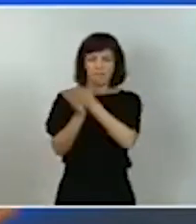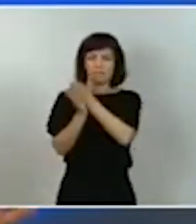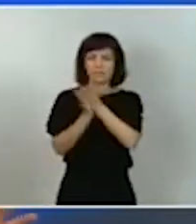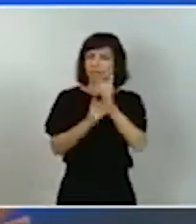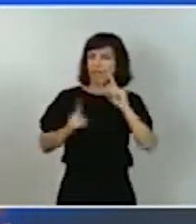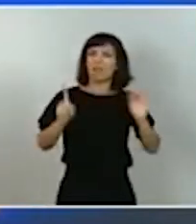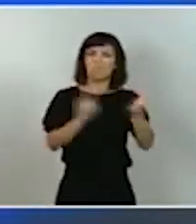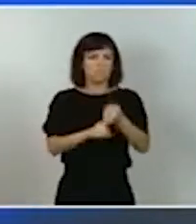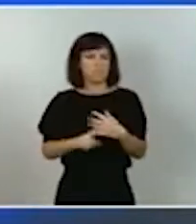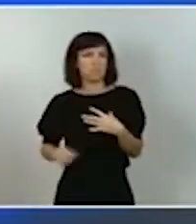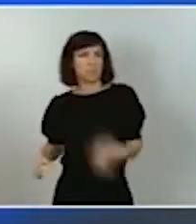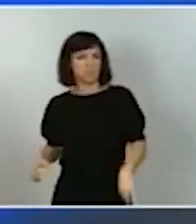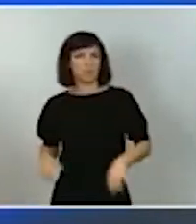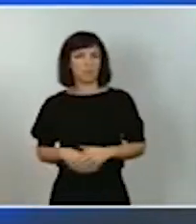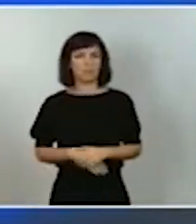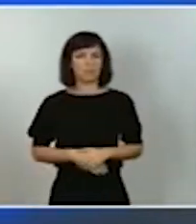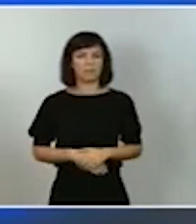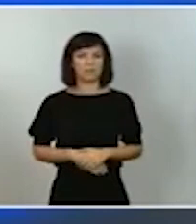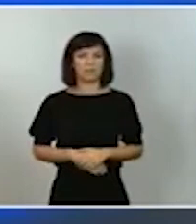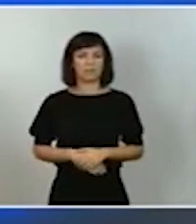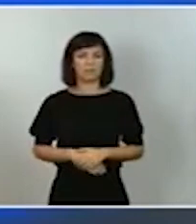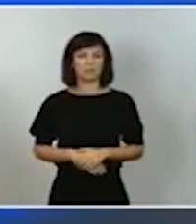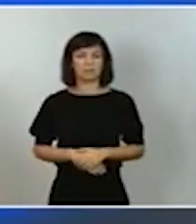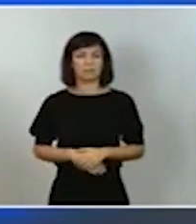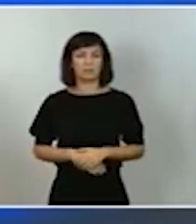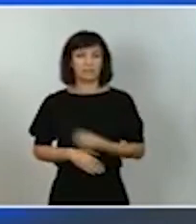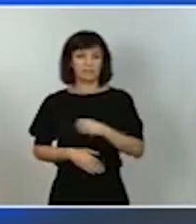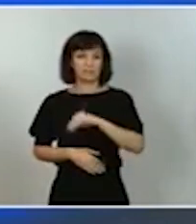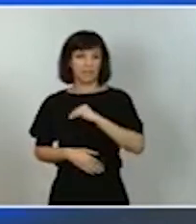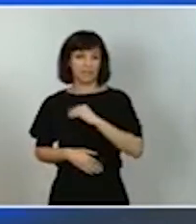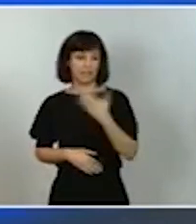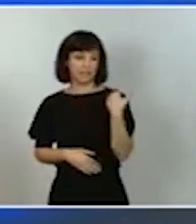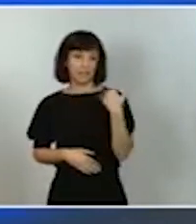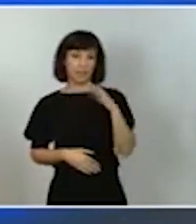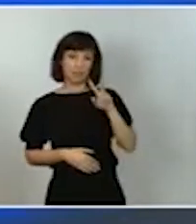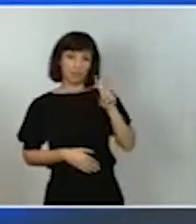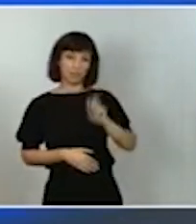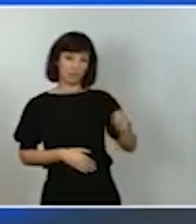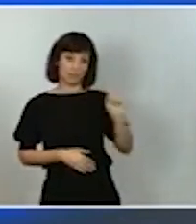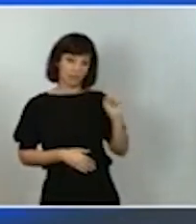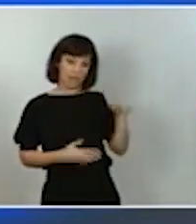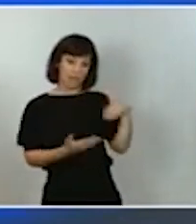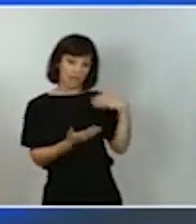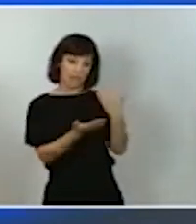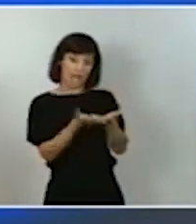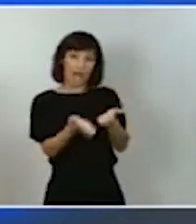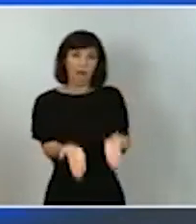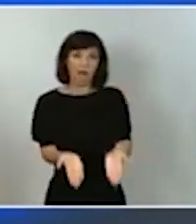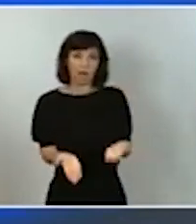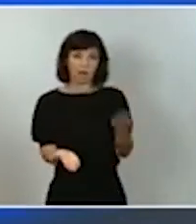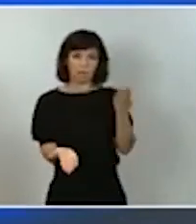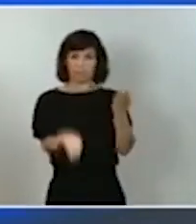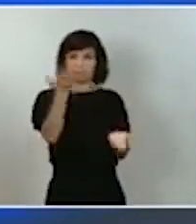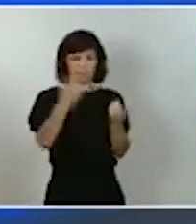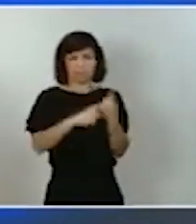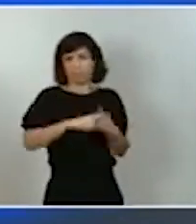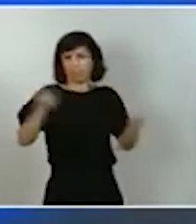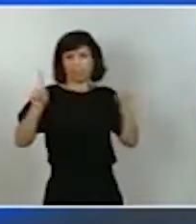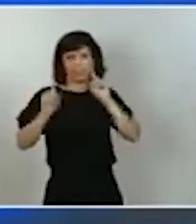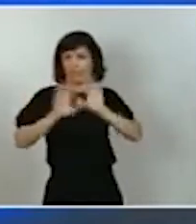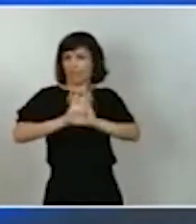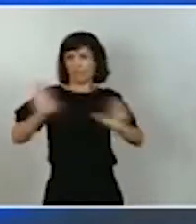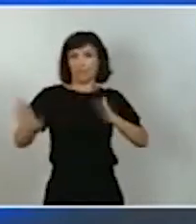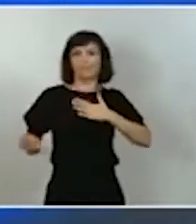Nuestra posición nada tiene que ver con la que teníamos hace 42 años, afortunadamente. Hoy España es un país europeo